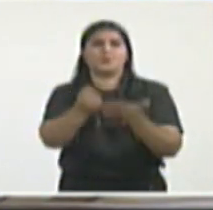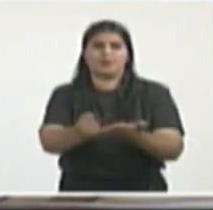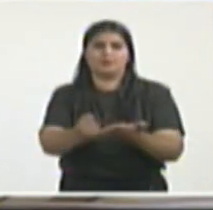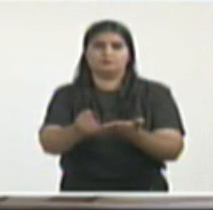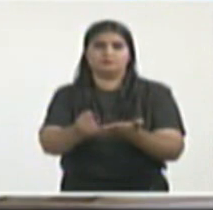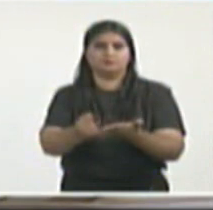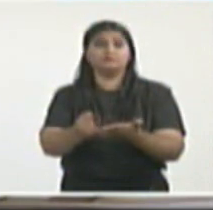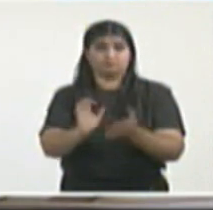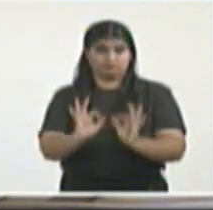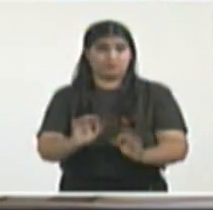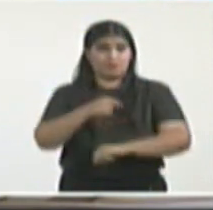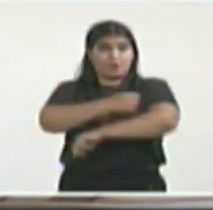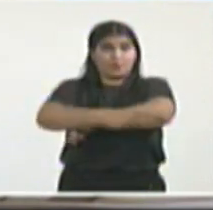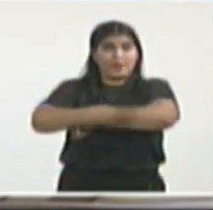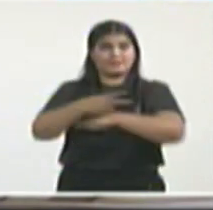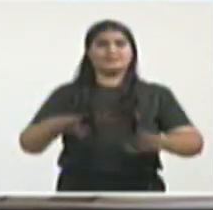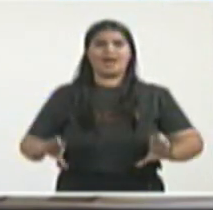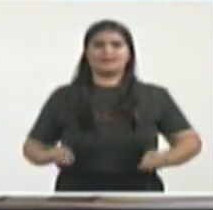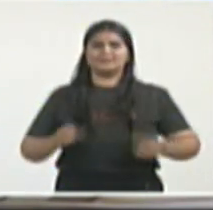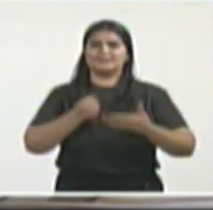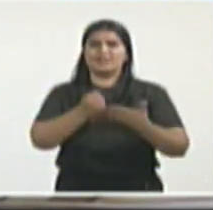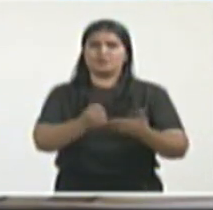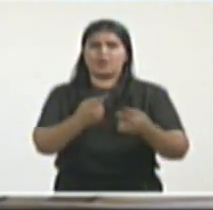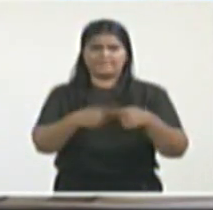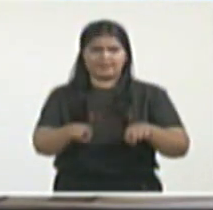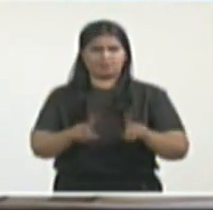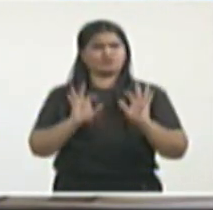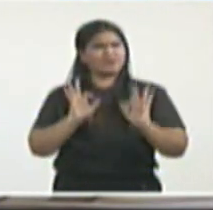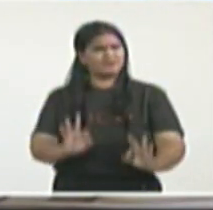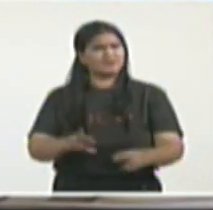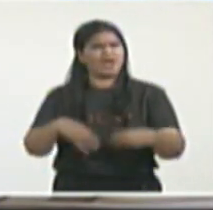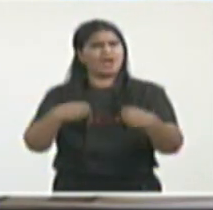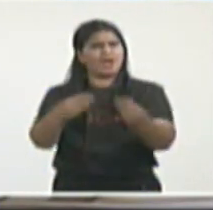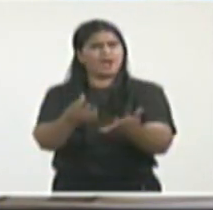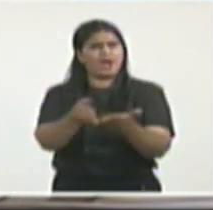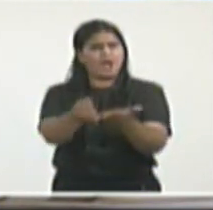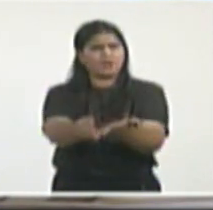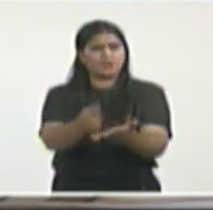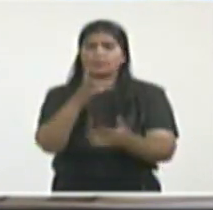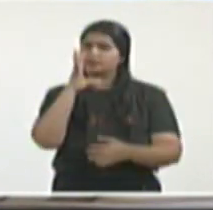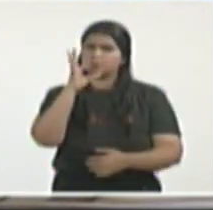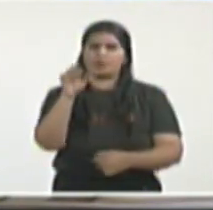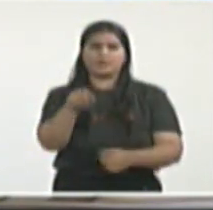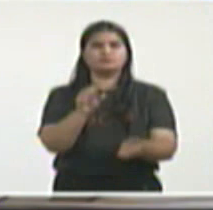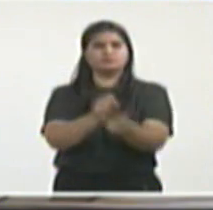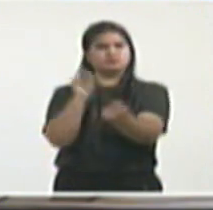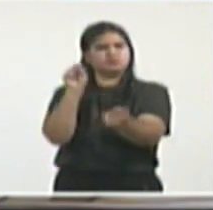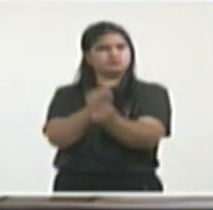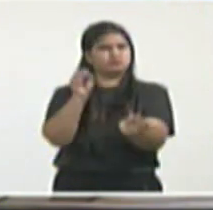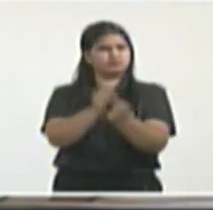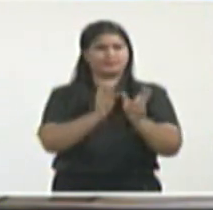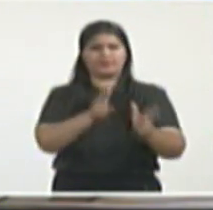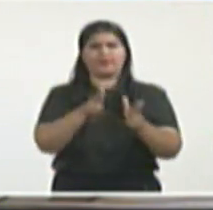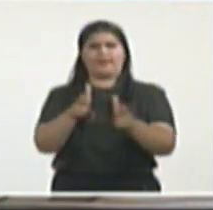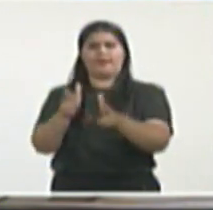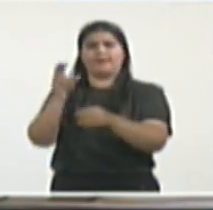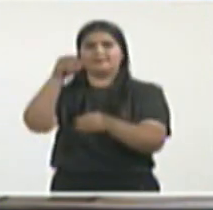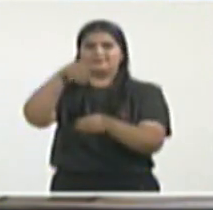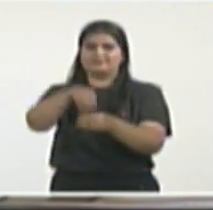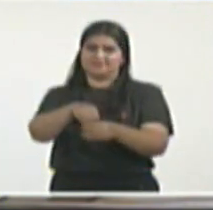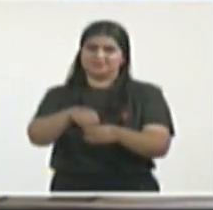inducen y los que instigan una intervención humanitaria están llamando a una intervención militar norteamericana